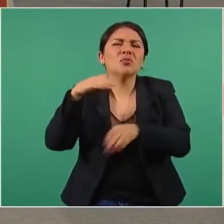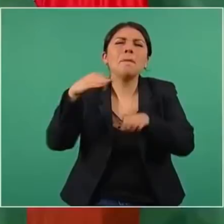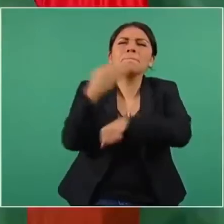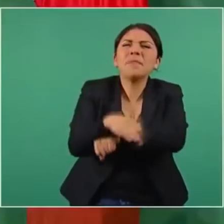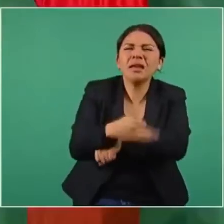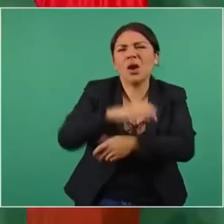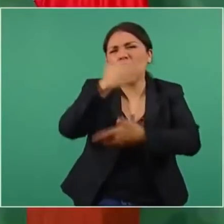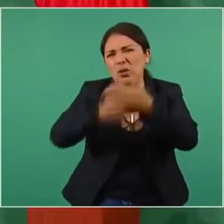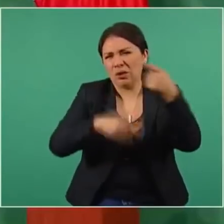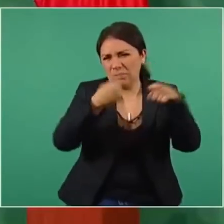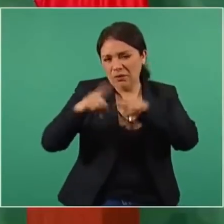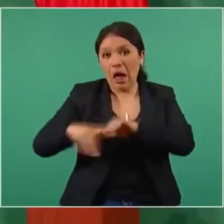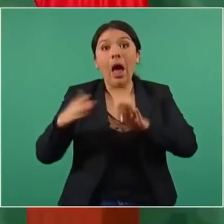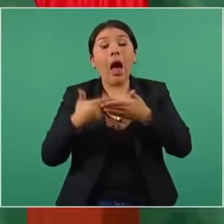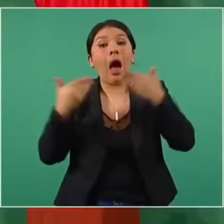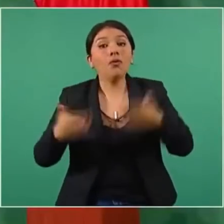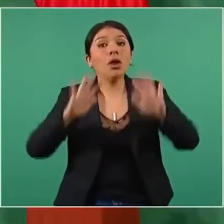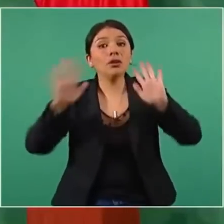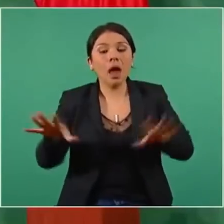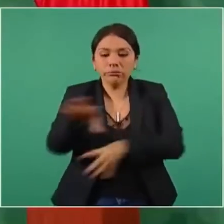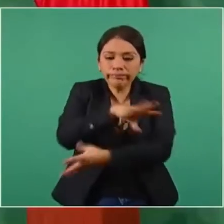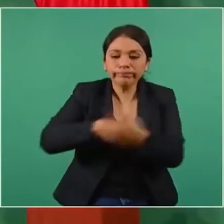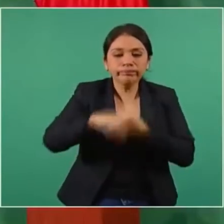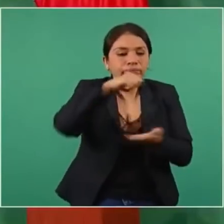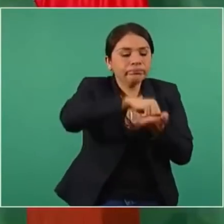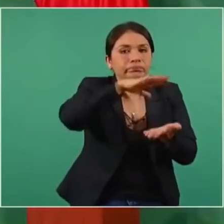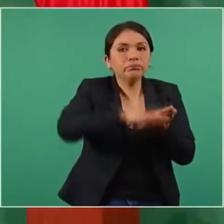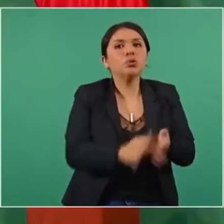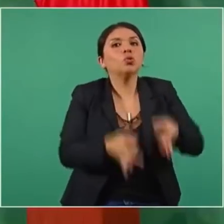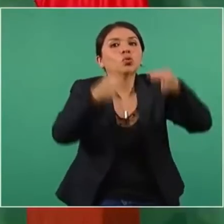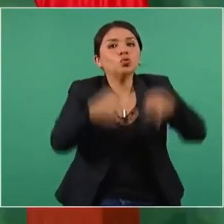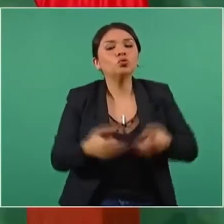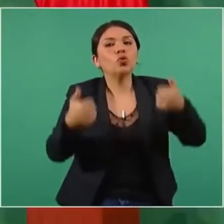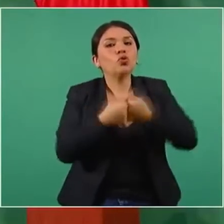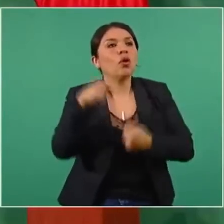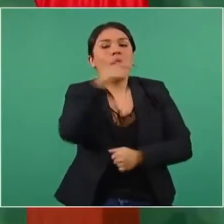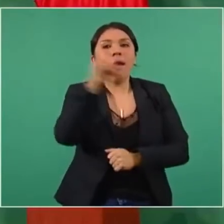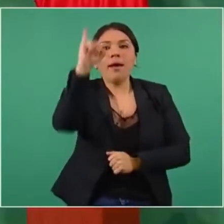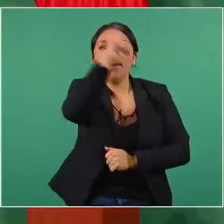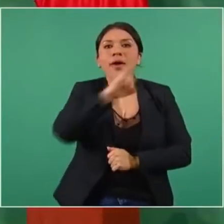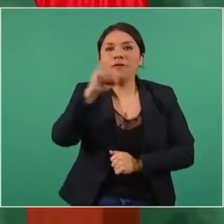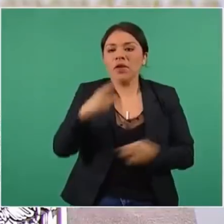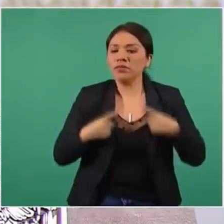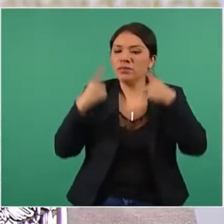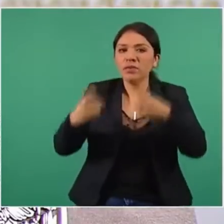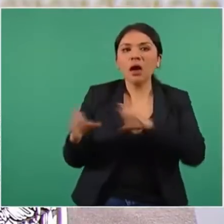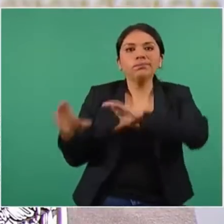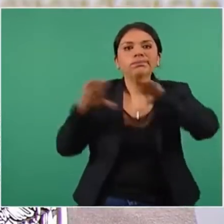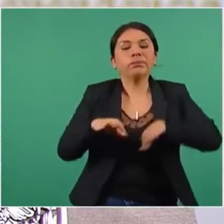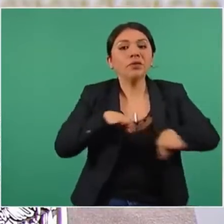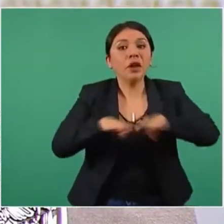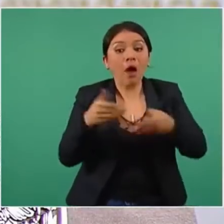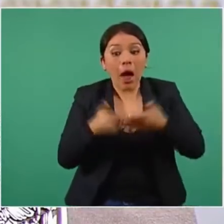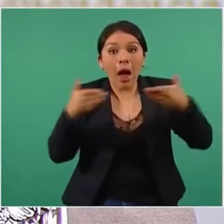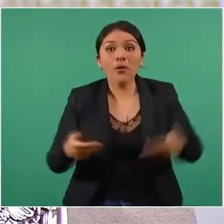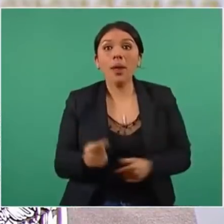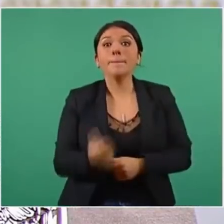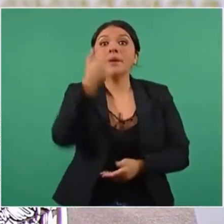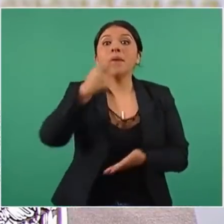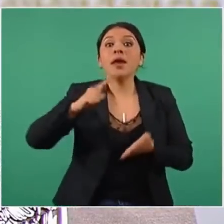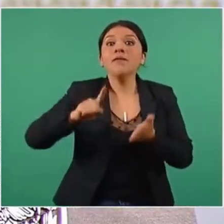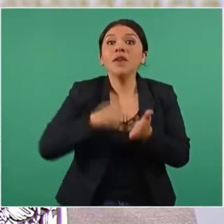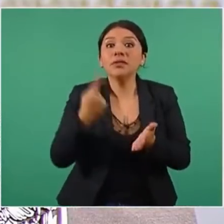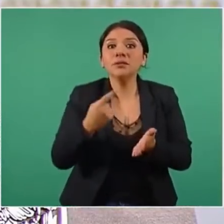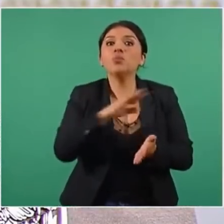sus patrones reales, lo que implica que tendrán por primera vez acceso